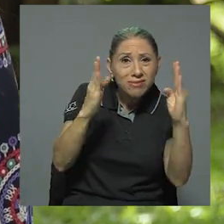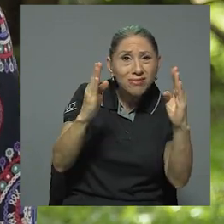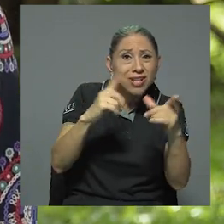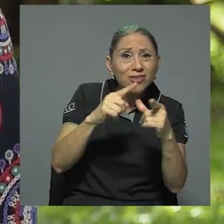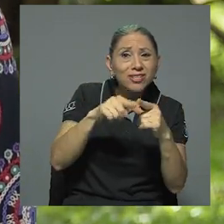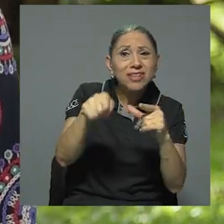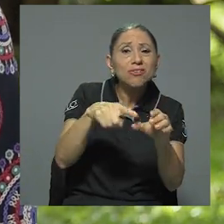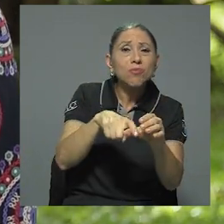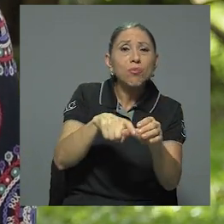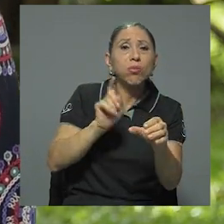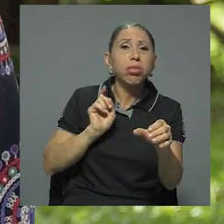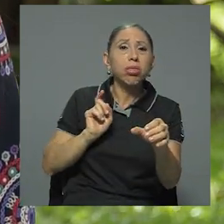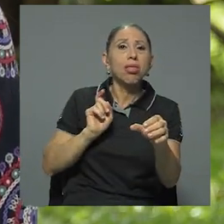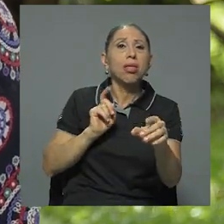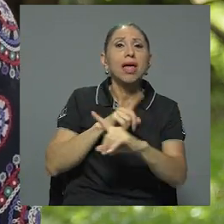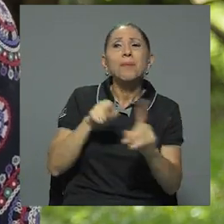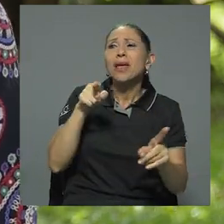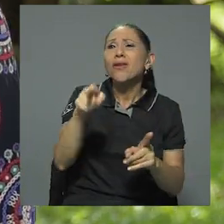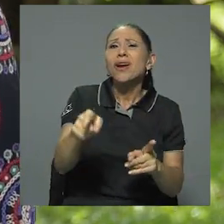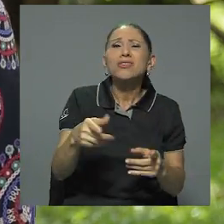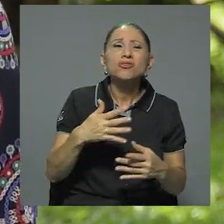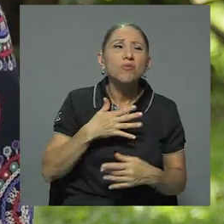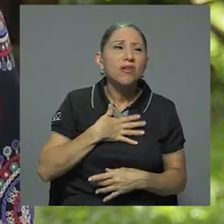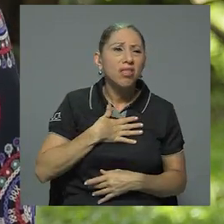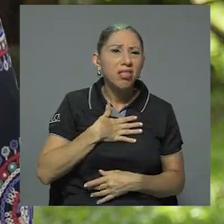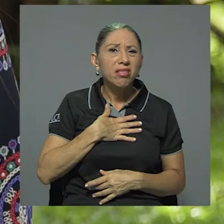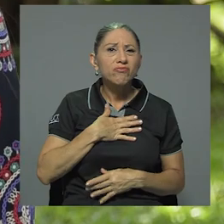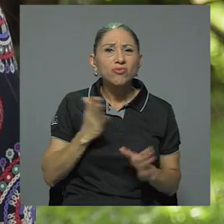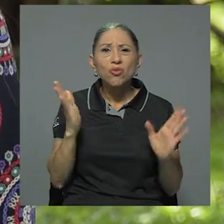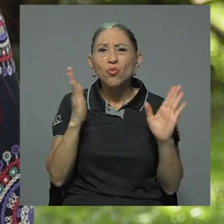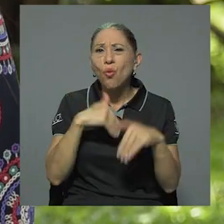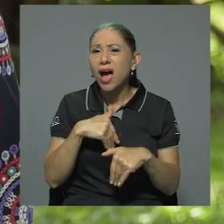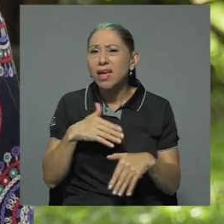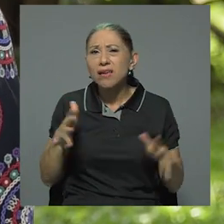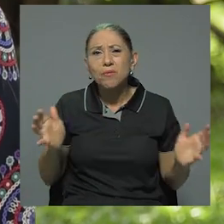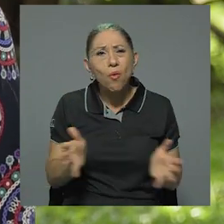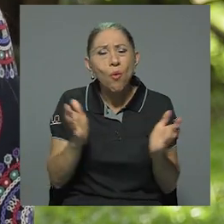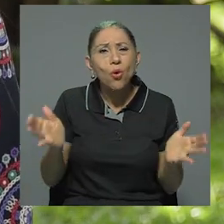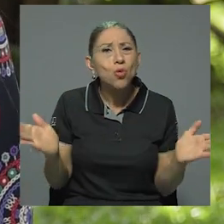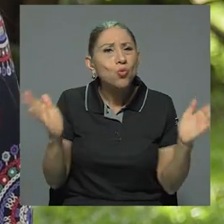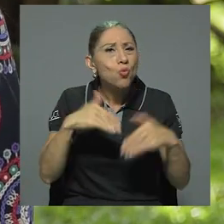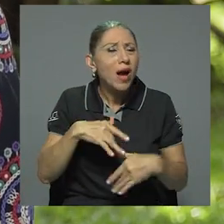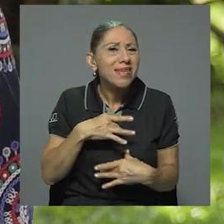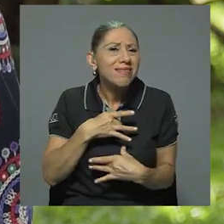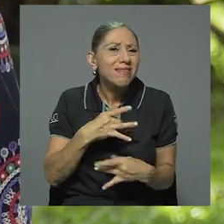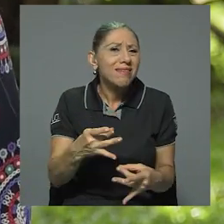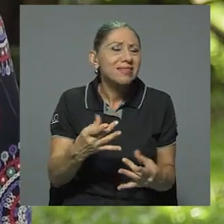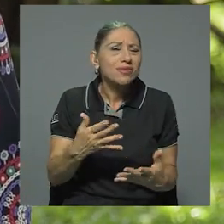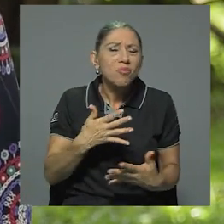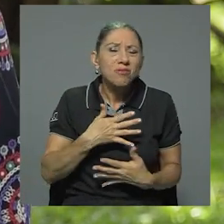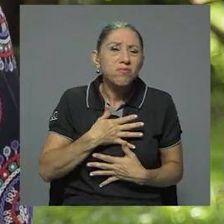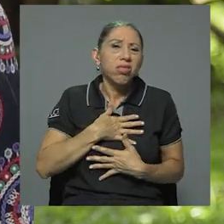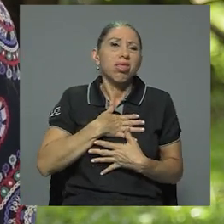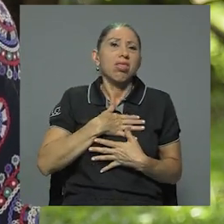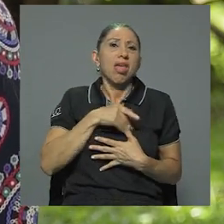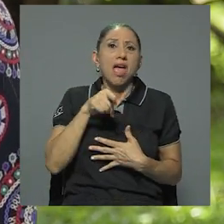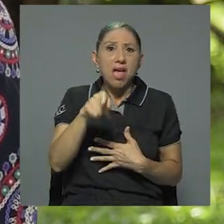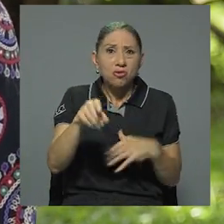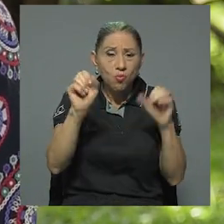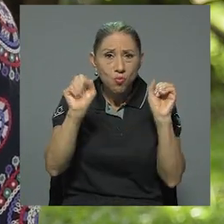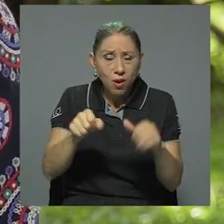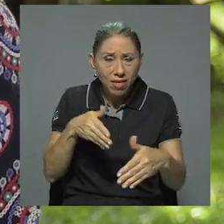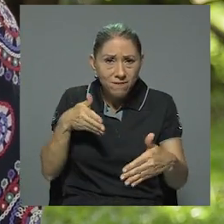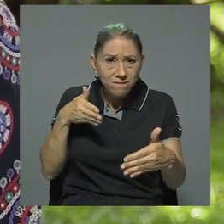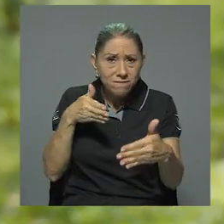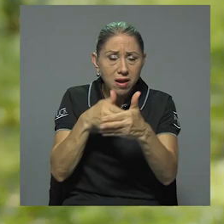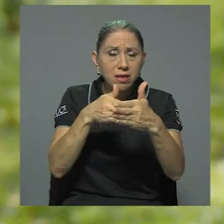desmotivación, el desinterés, la apatía, que se puede manifestar inclusive en situaciones de corte emocional y hasta mental.